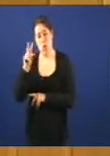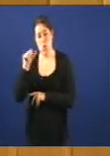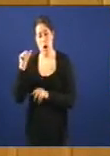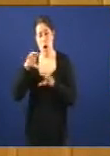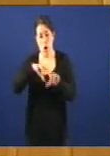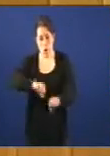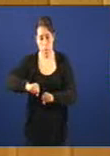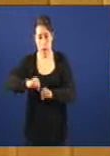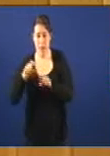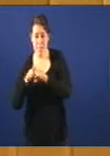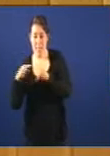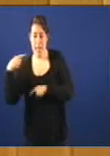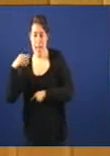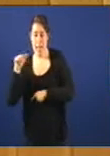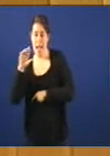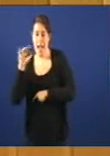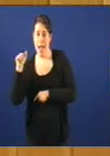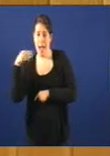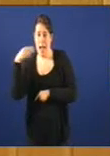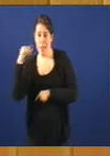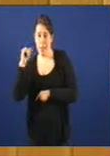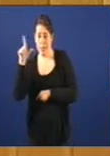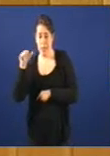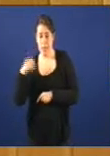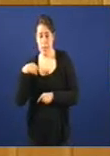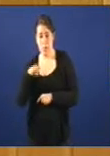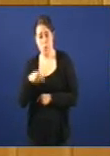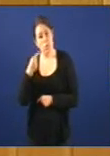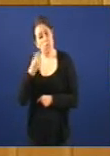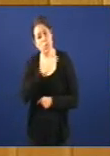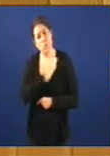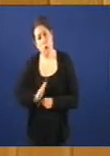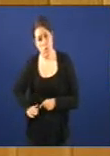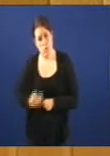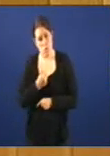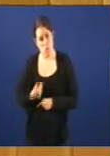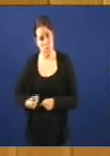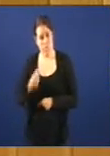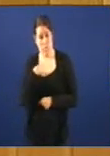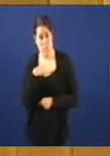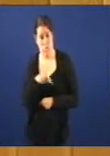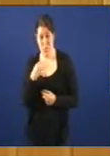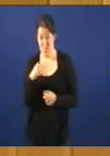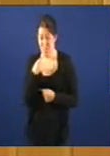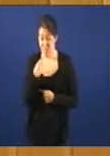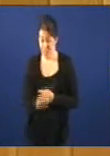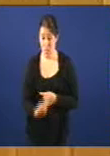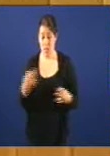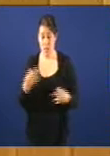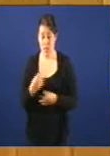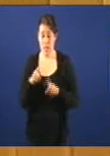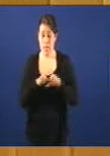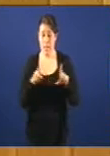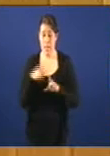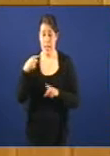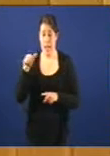empresa Garavilla e son arduar fábricas do mismo dono do mismo dono e o único que hai que decir é a empresa Garavilla